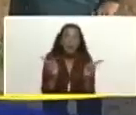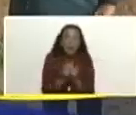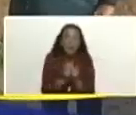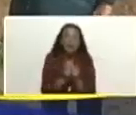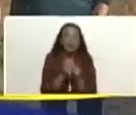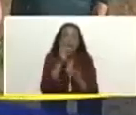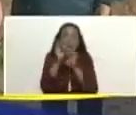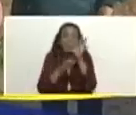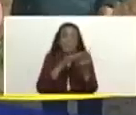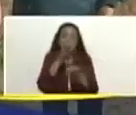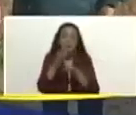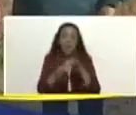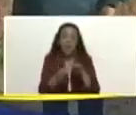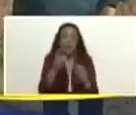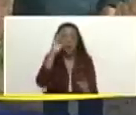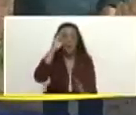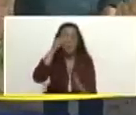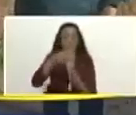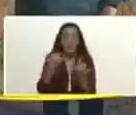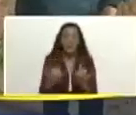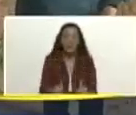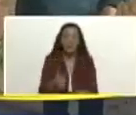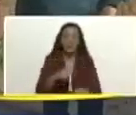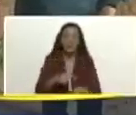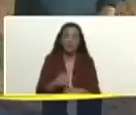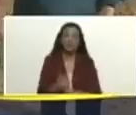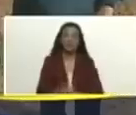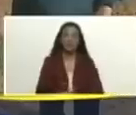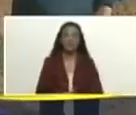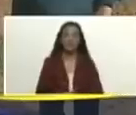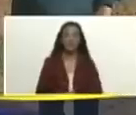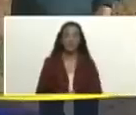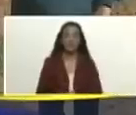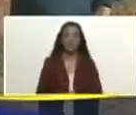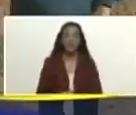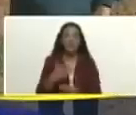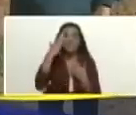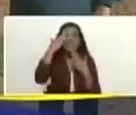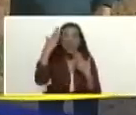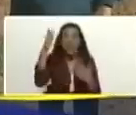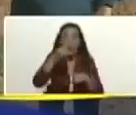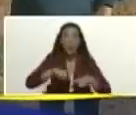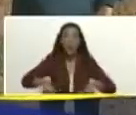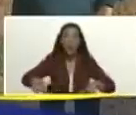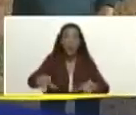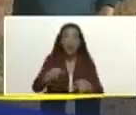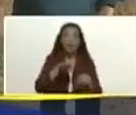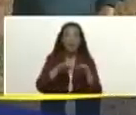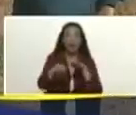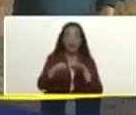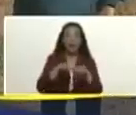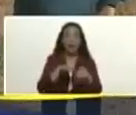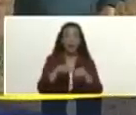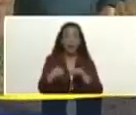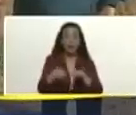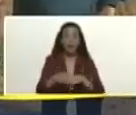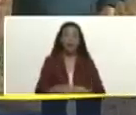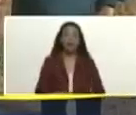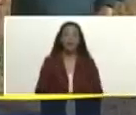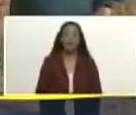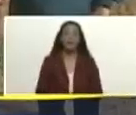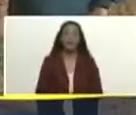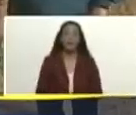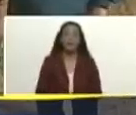y es una transmisión en vivo en directo adelante Luis Morloy bueno saludo de aquí de la región cojedeña presidente Nicolás Maduro